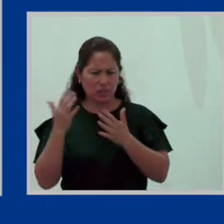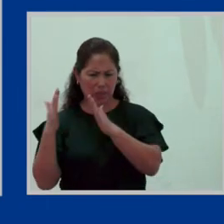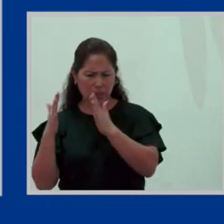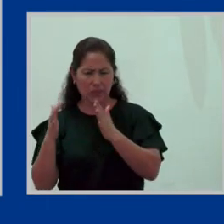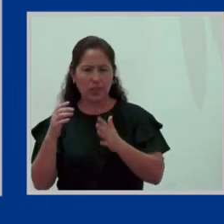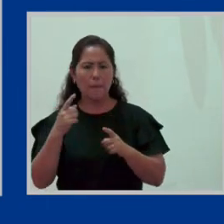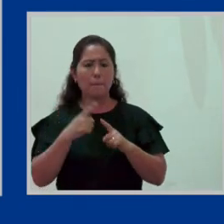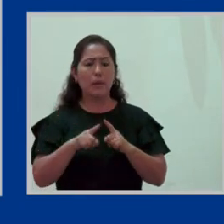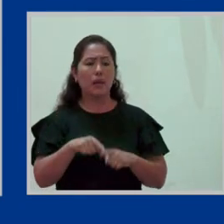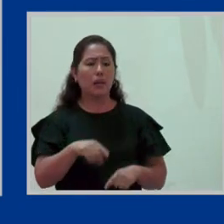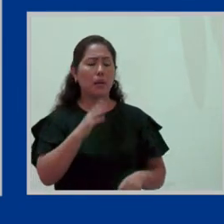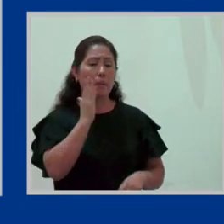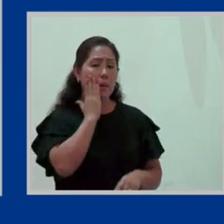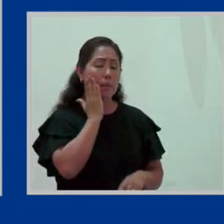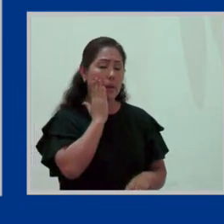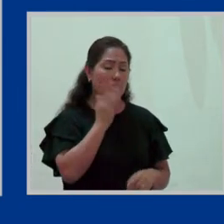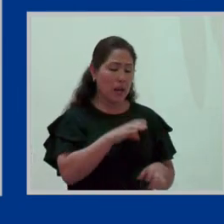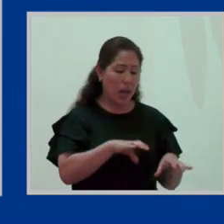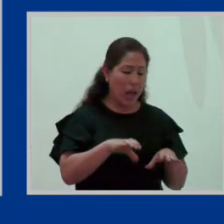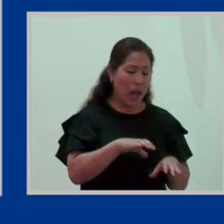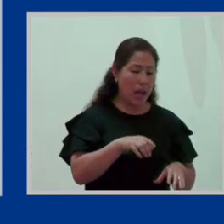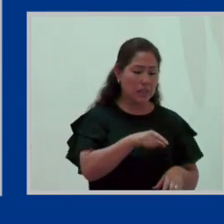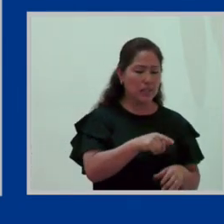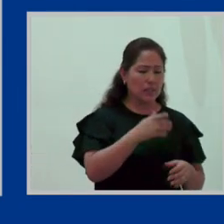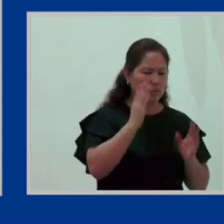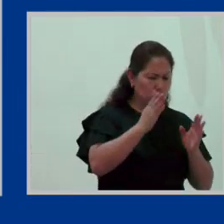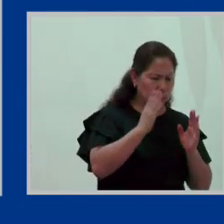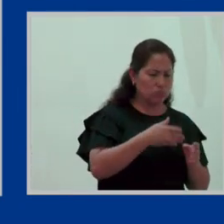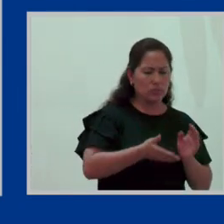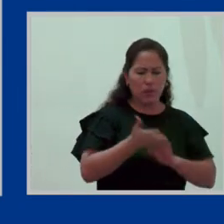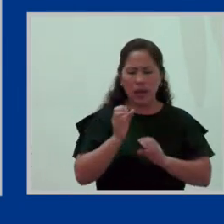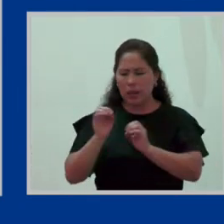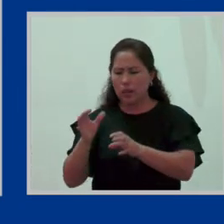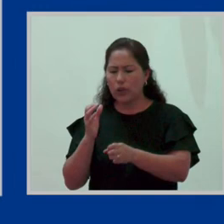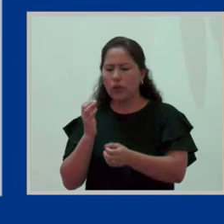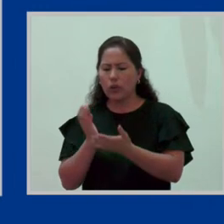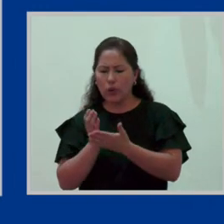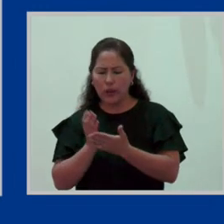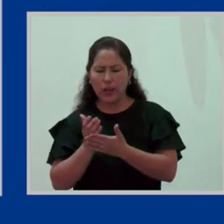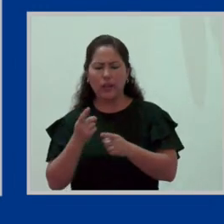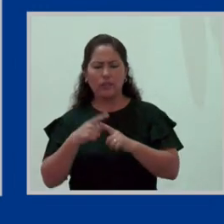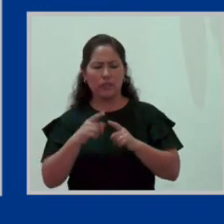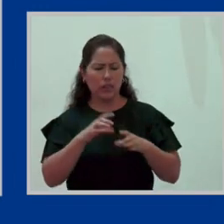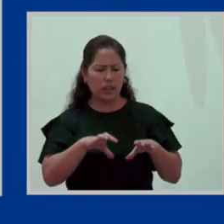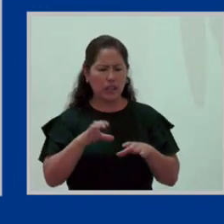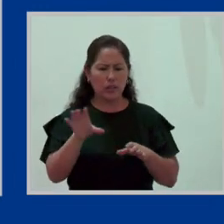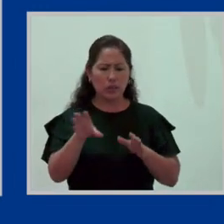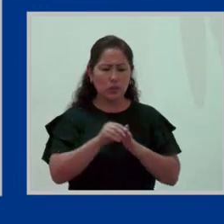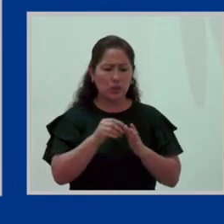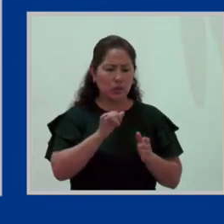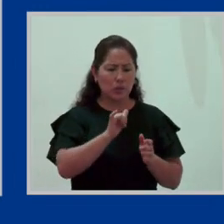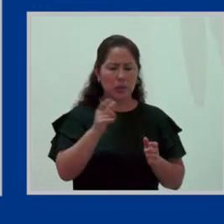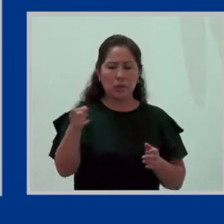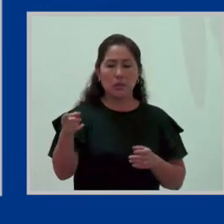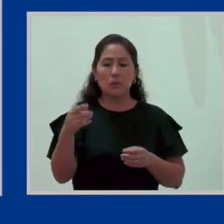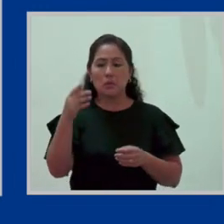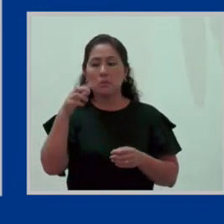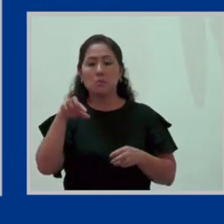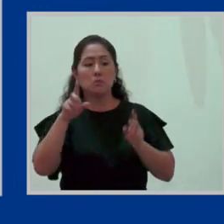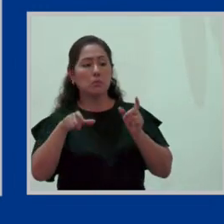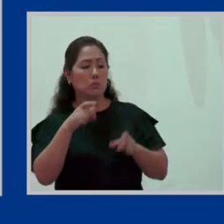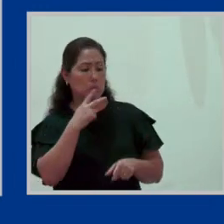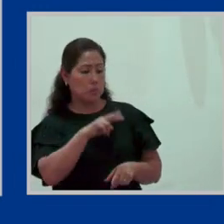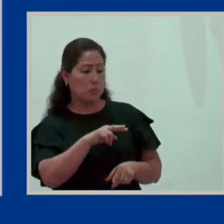A la mamá que hace eso, no recibe muchos aplausos. La mamá que hace eso está comportándose como mamá.